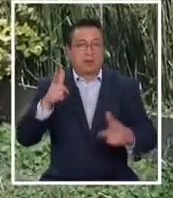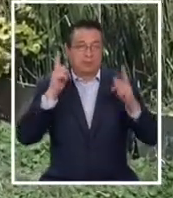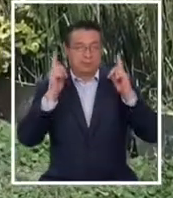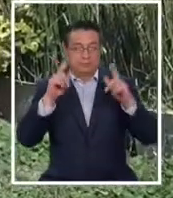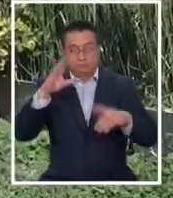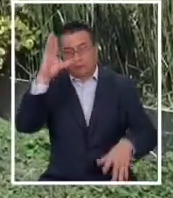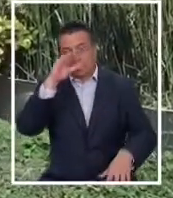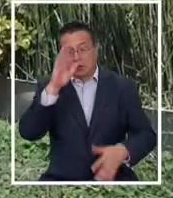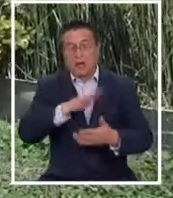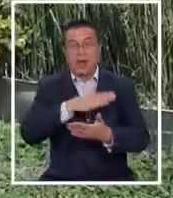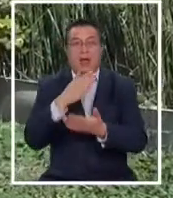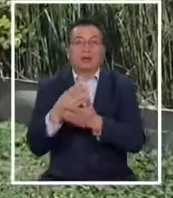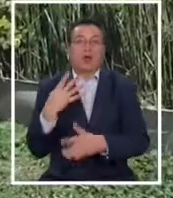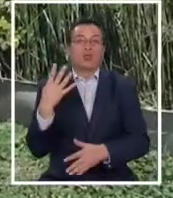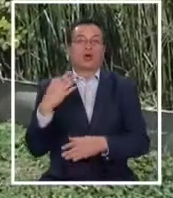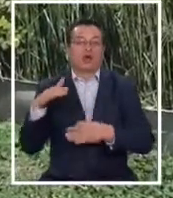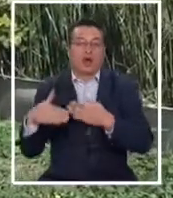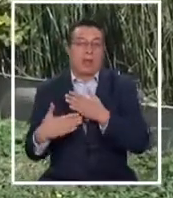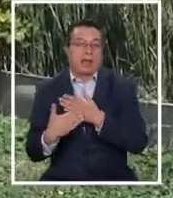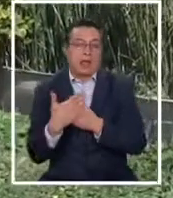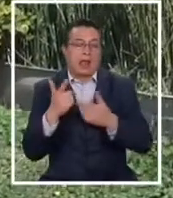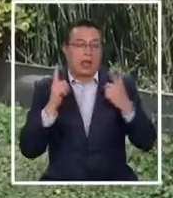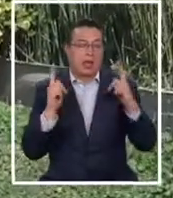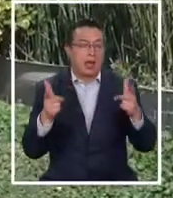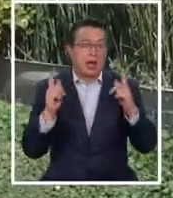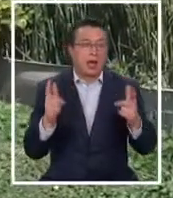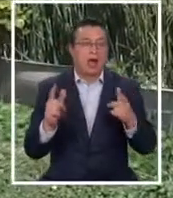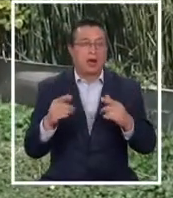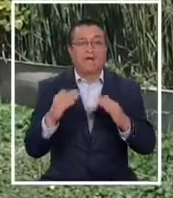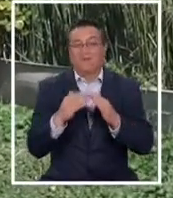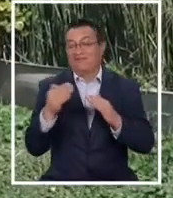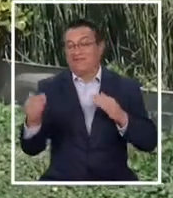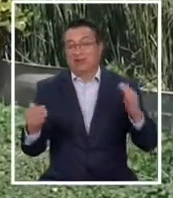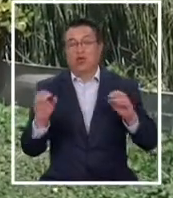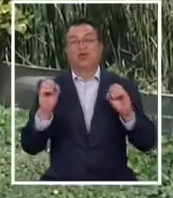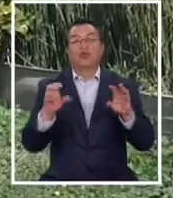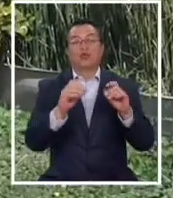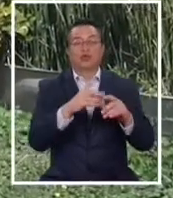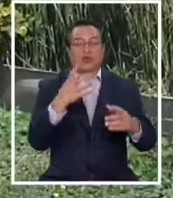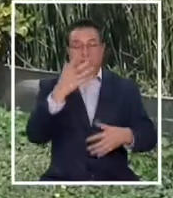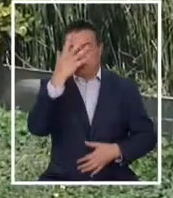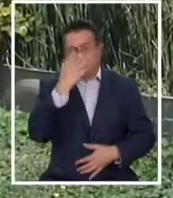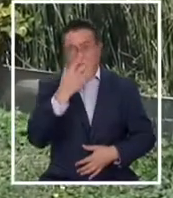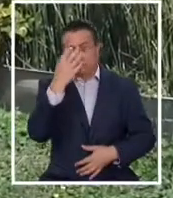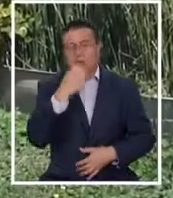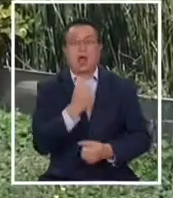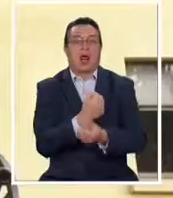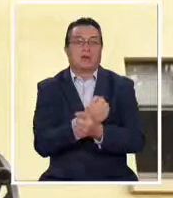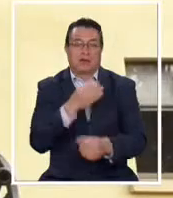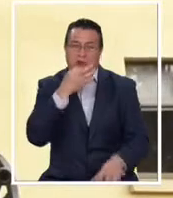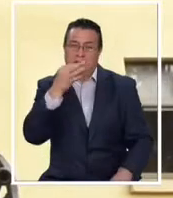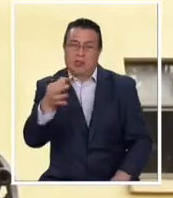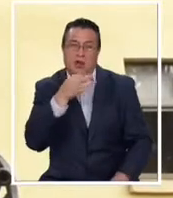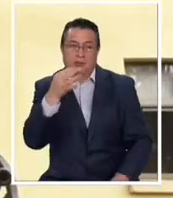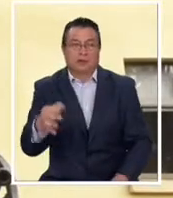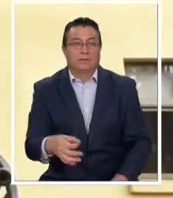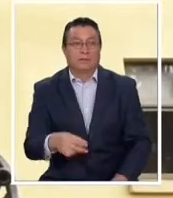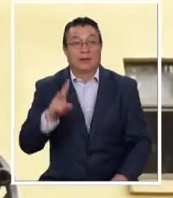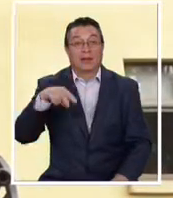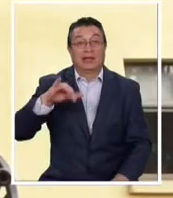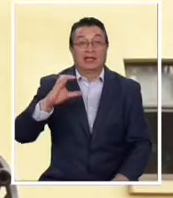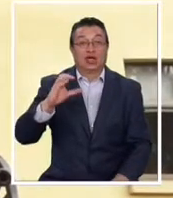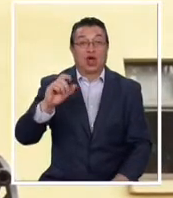ruido en la noche hasta las 4 de la mañana y hay varios vecinos que ya se están quejando con carabineros. Nicolás